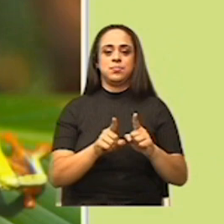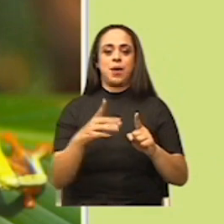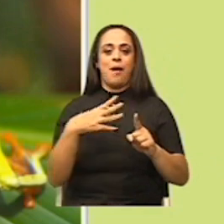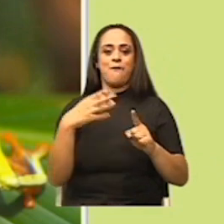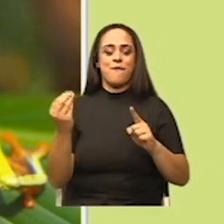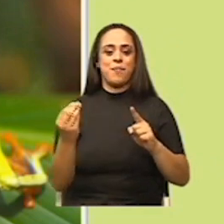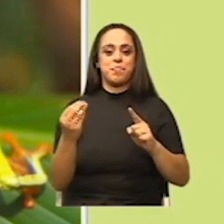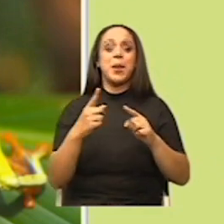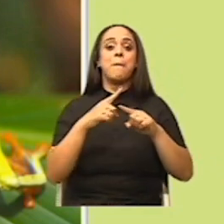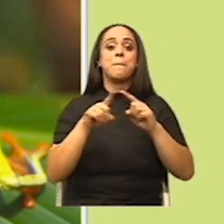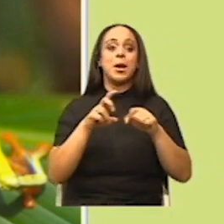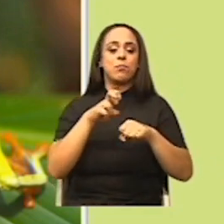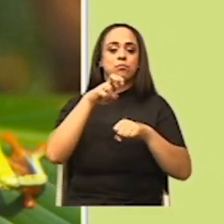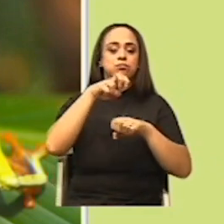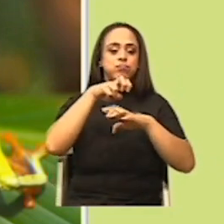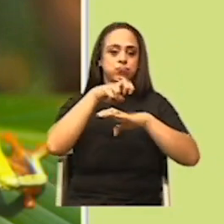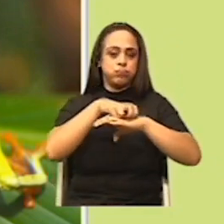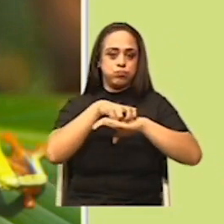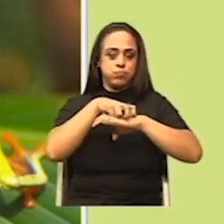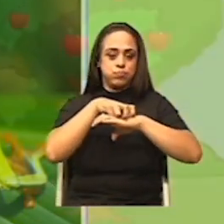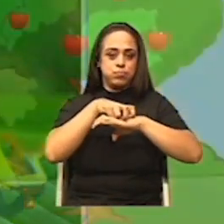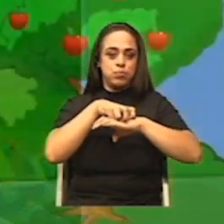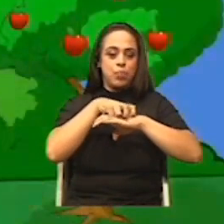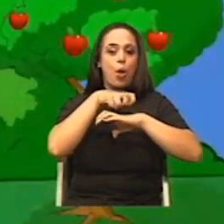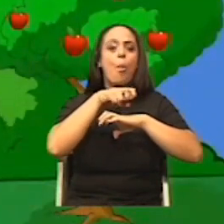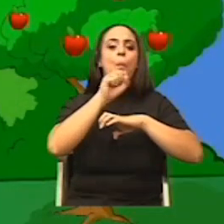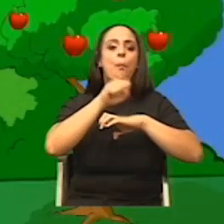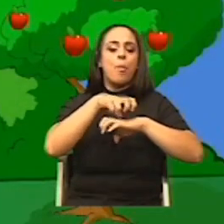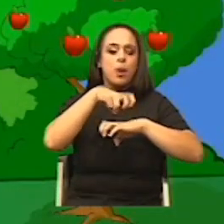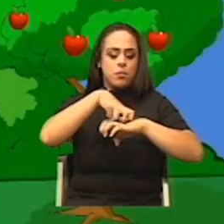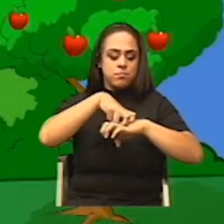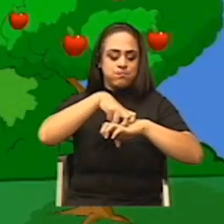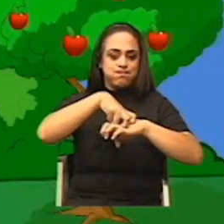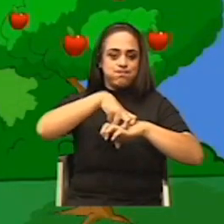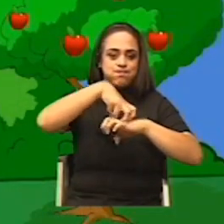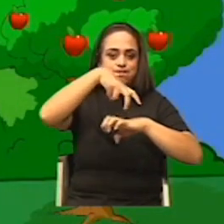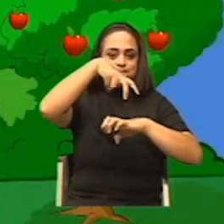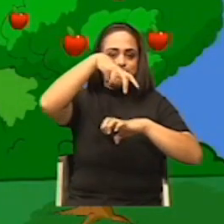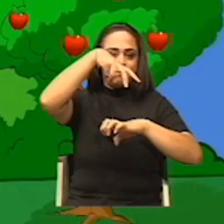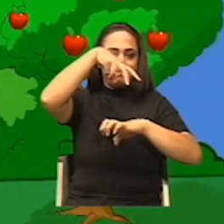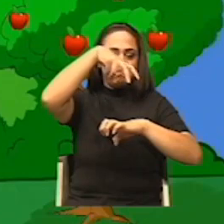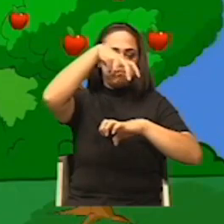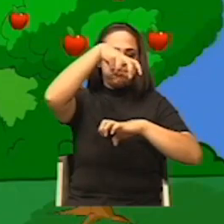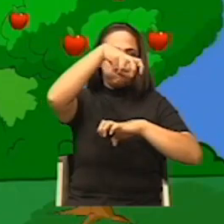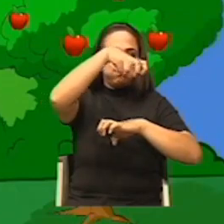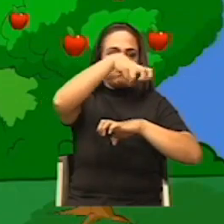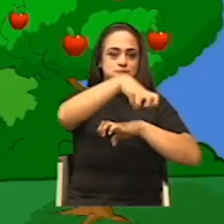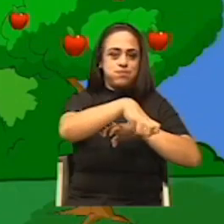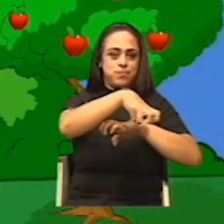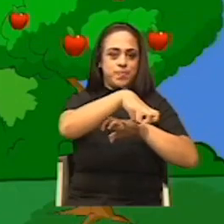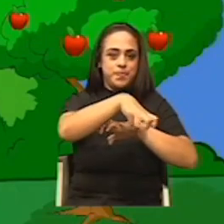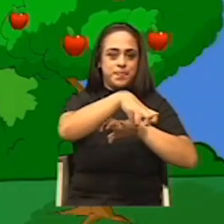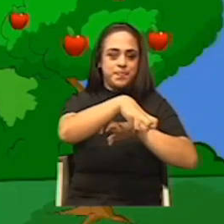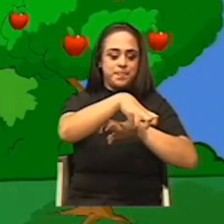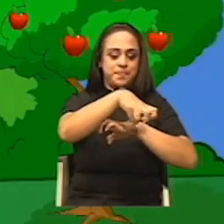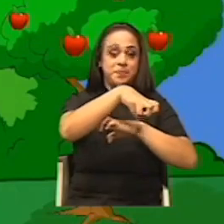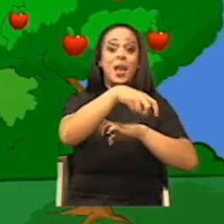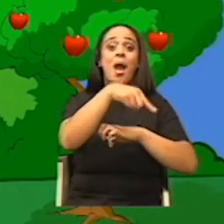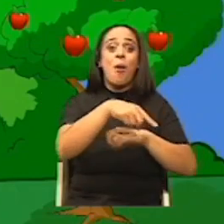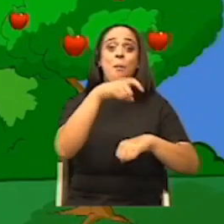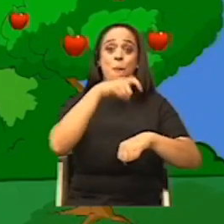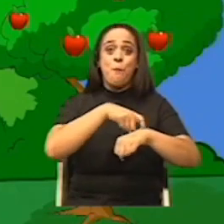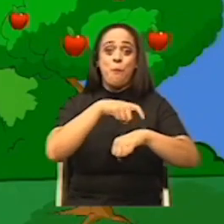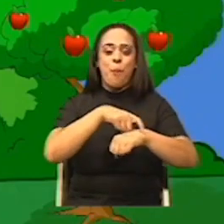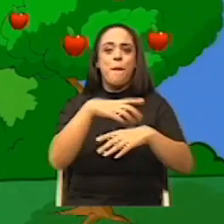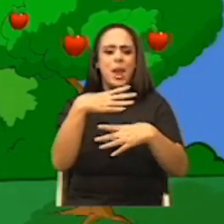seguidamente, la ranita puede ejercer fuerza sobre sus patitas y saltar. En ese momento en que la